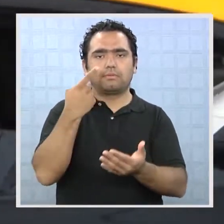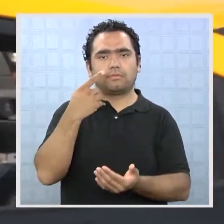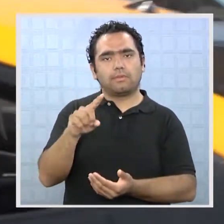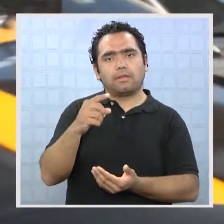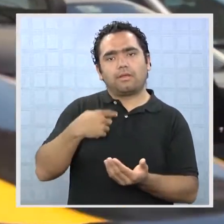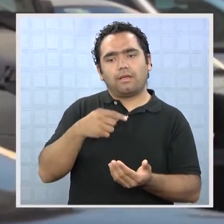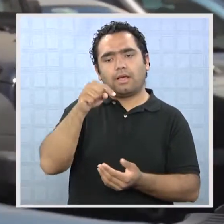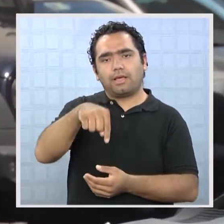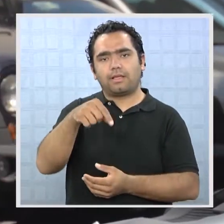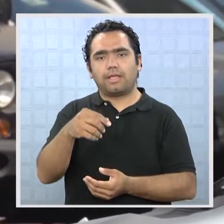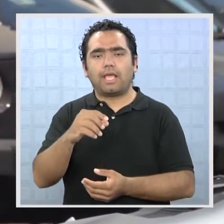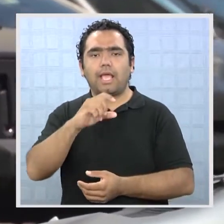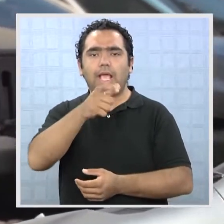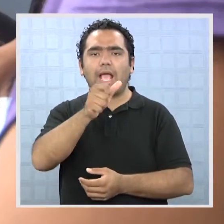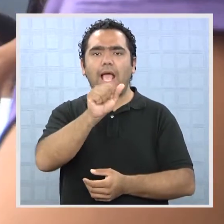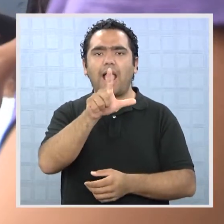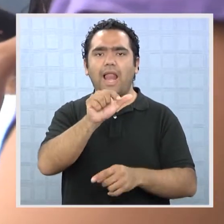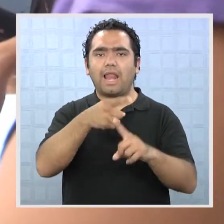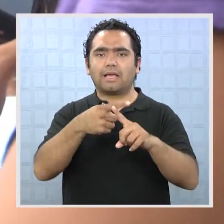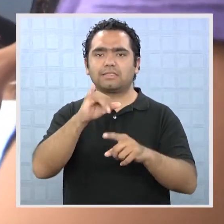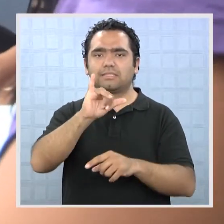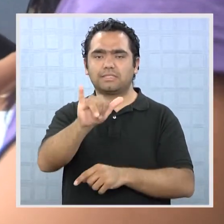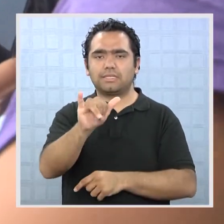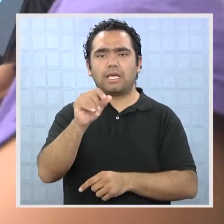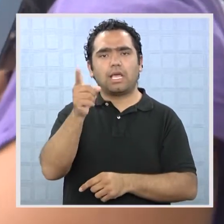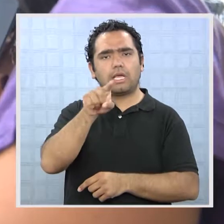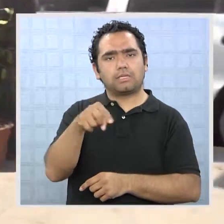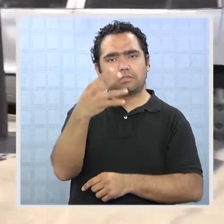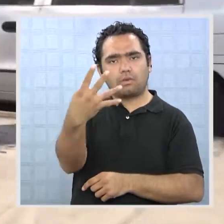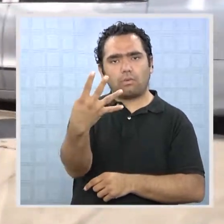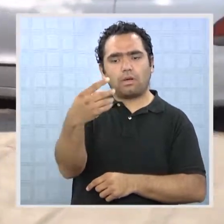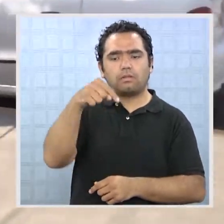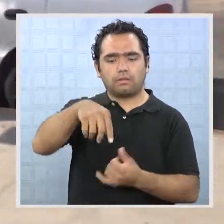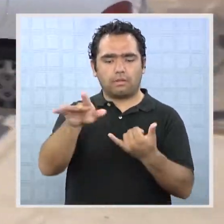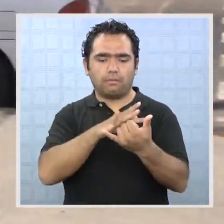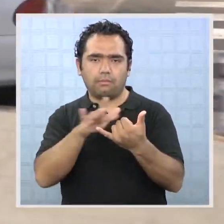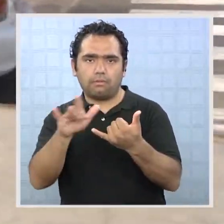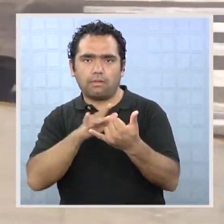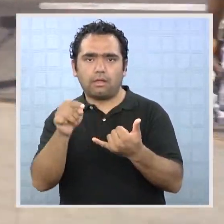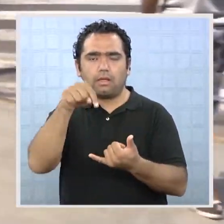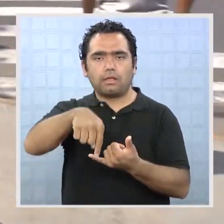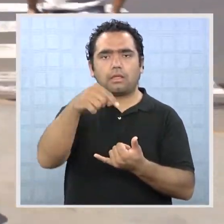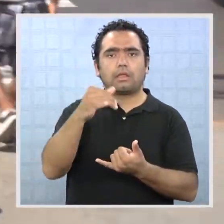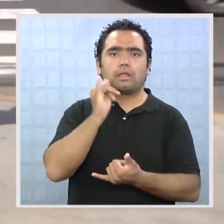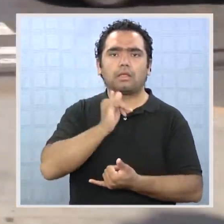S4 no funciona en Iquique, aunque su valor asciende a los 400 mil pesos.